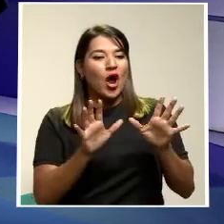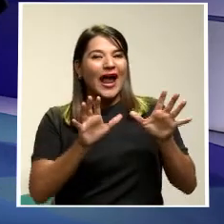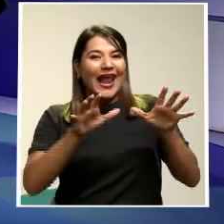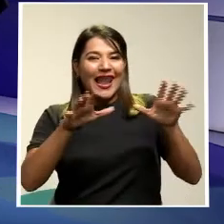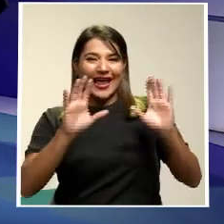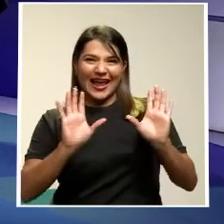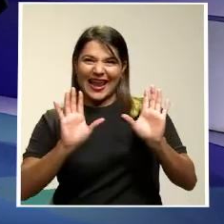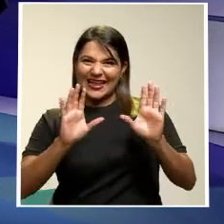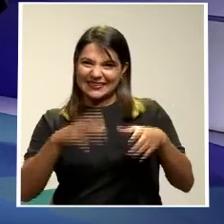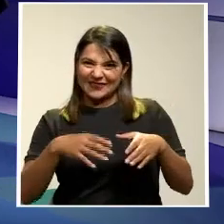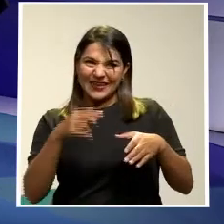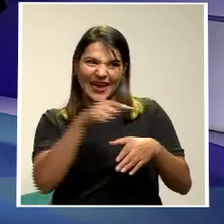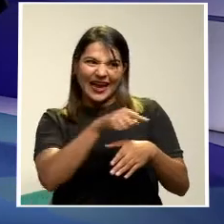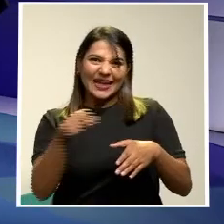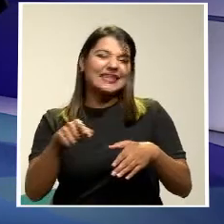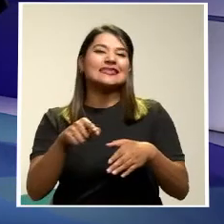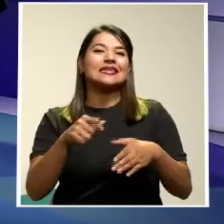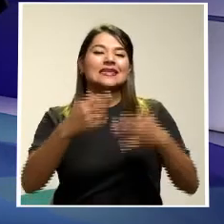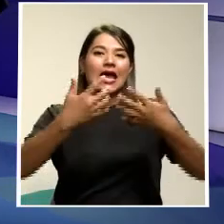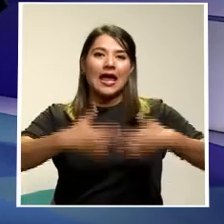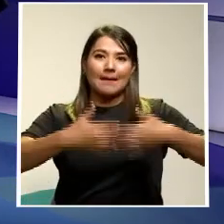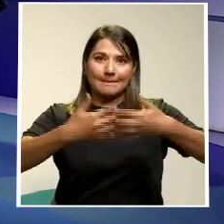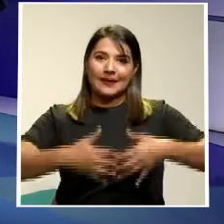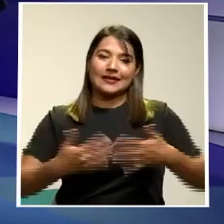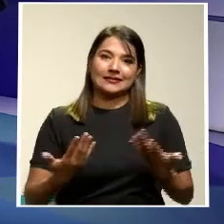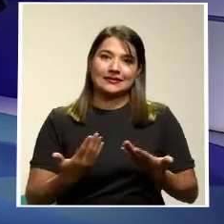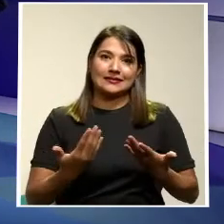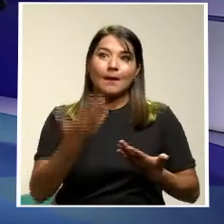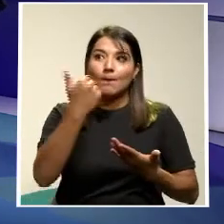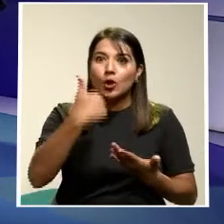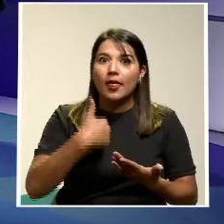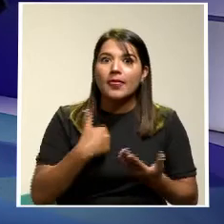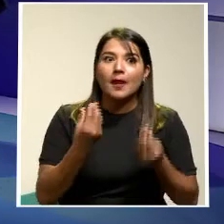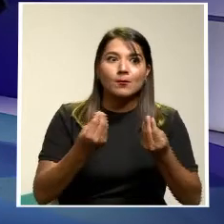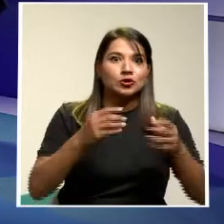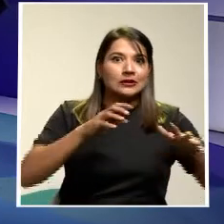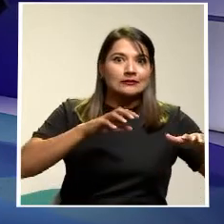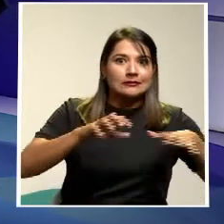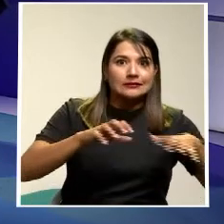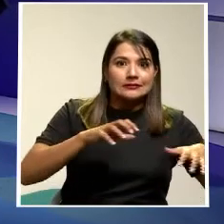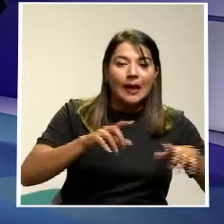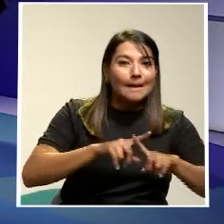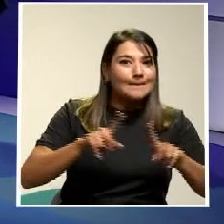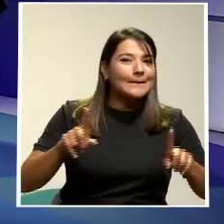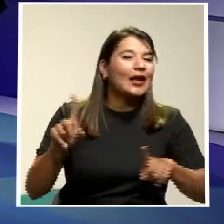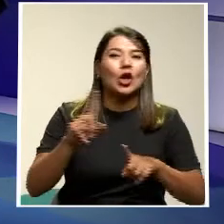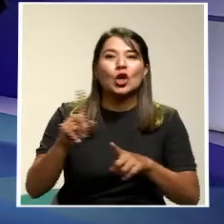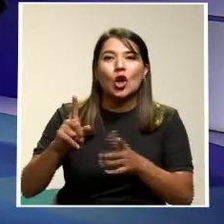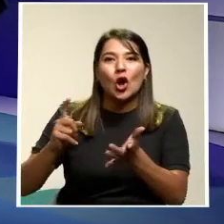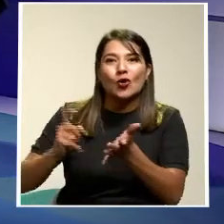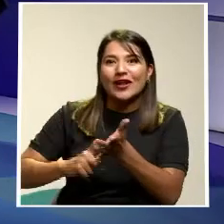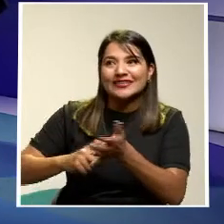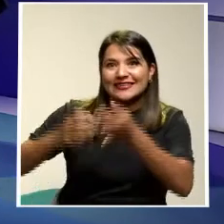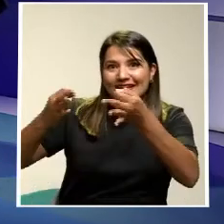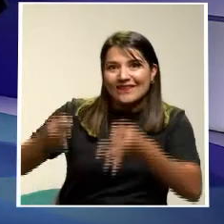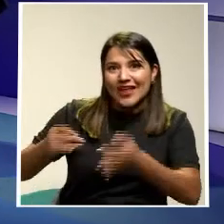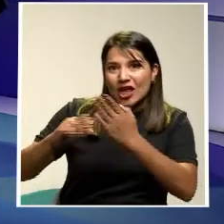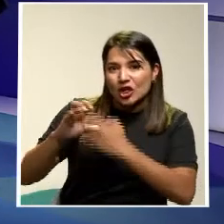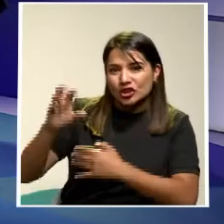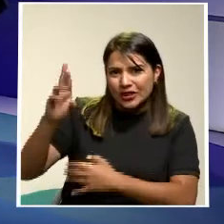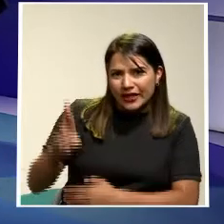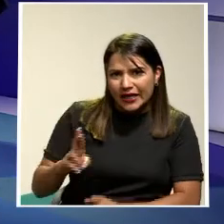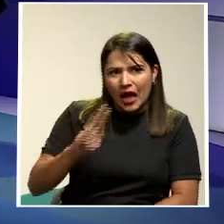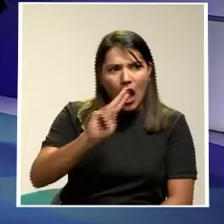muchísima dinámica laboral pero que no están registradas en Costa Rica? ¿Uber está registrada